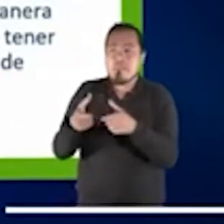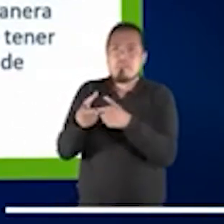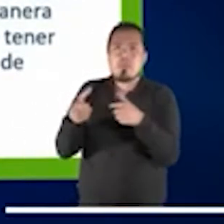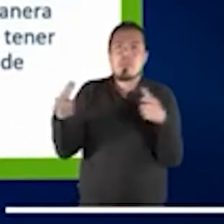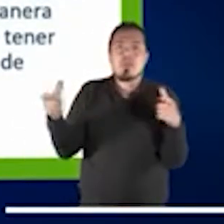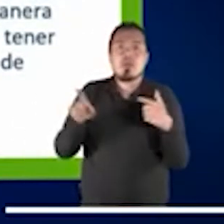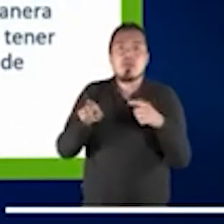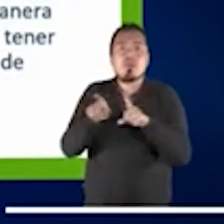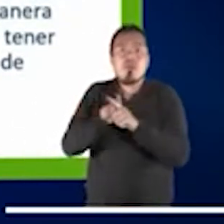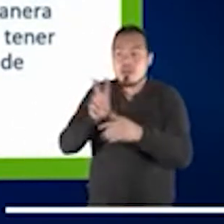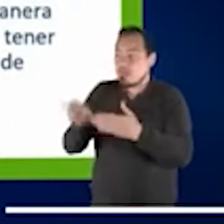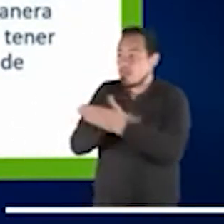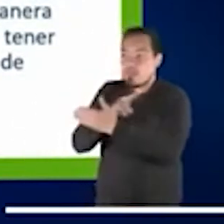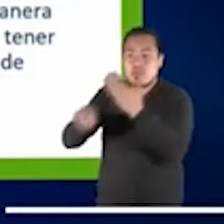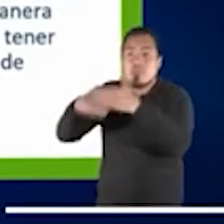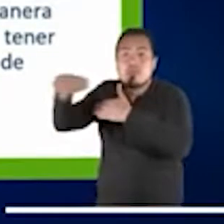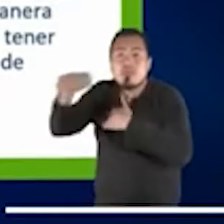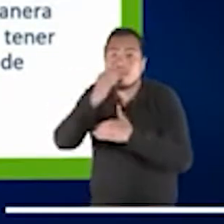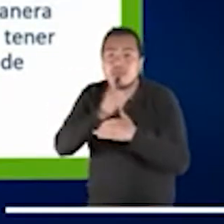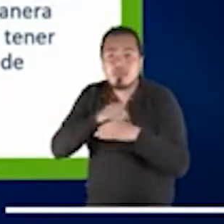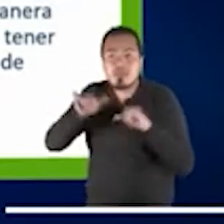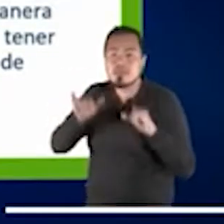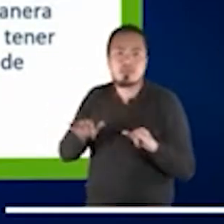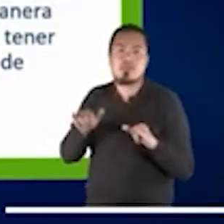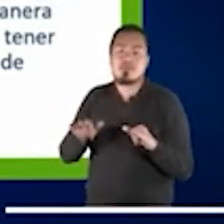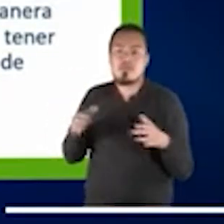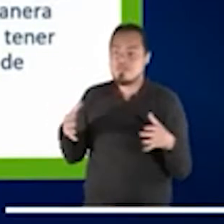requerimiento básico.